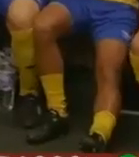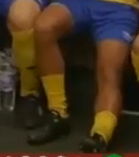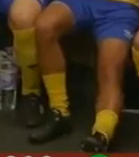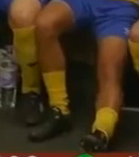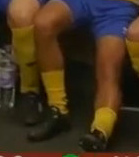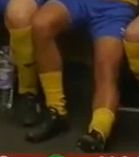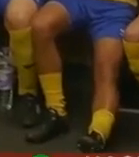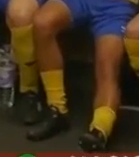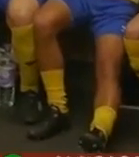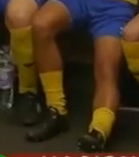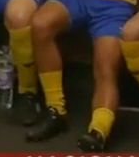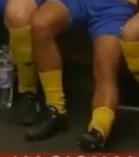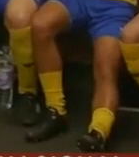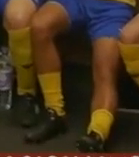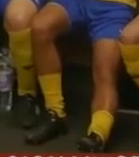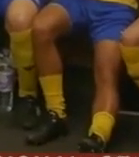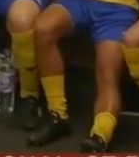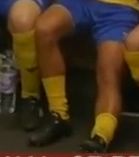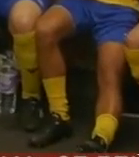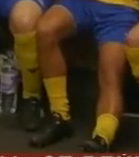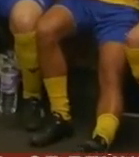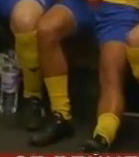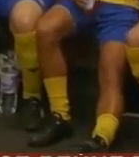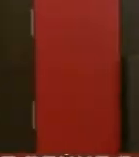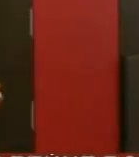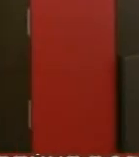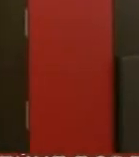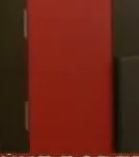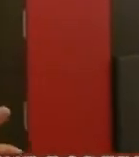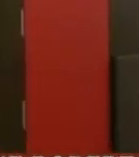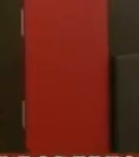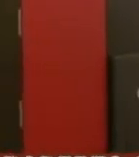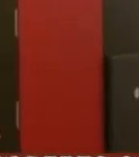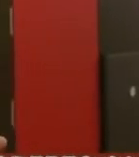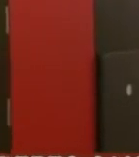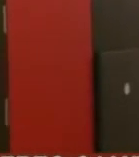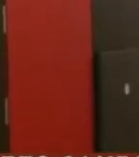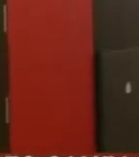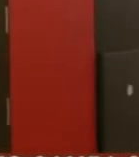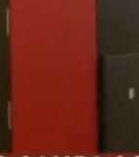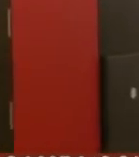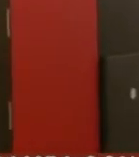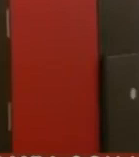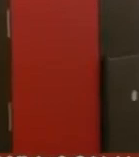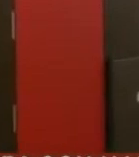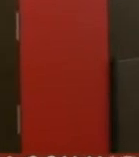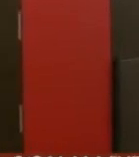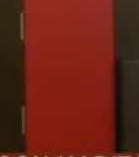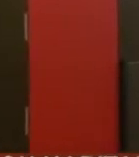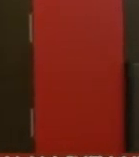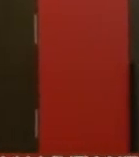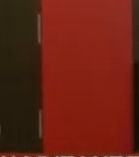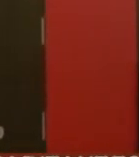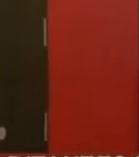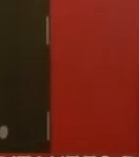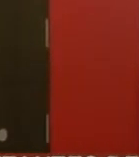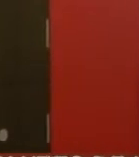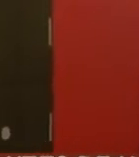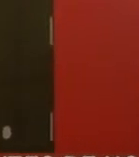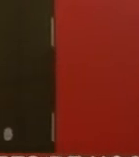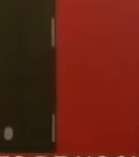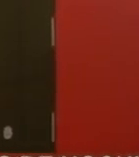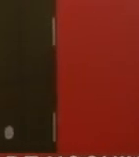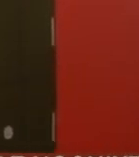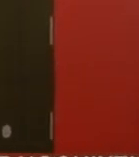y esto es lo que ha hecho que en Instagram tengan más de 100 mil seguidores y 41 mil seguidores en Twitter